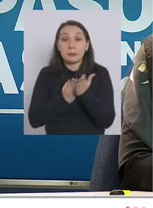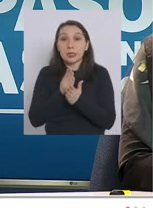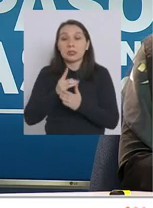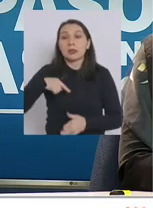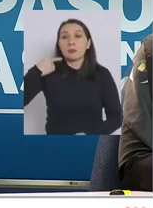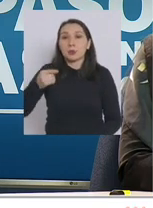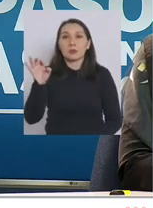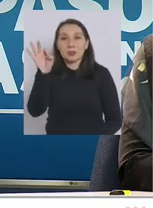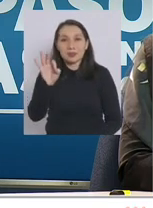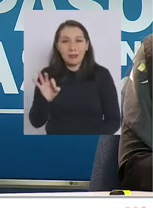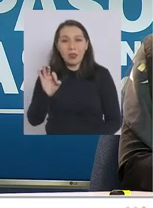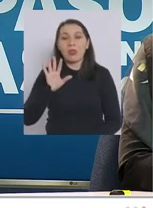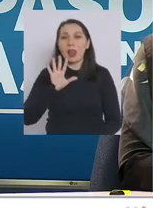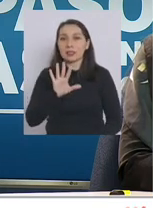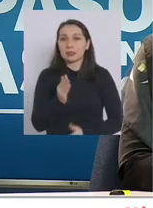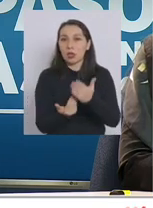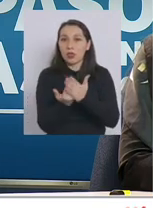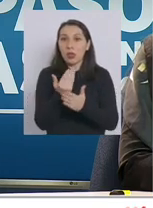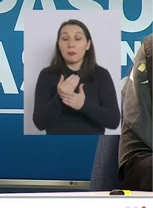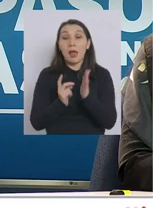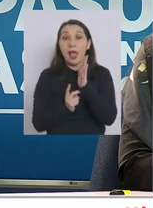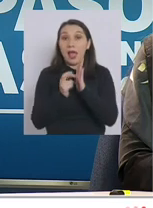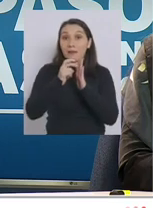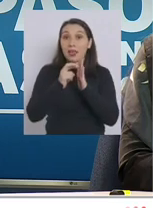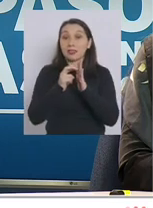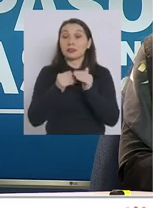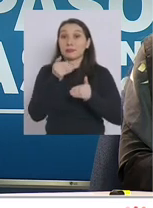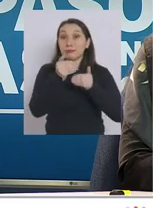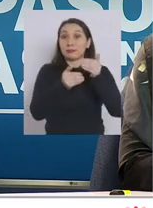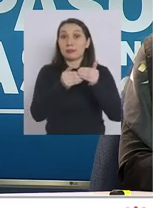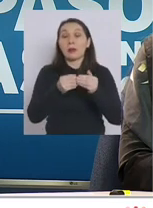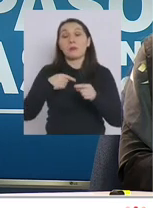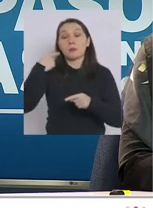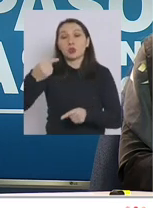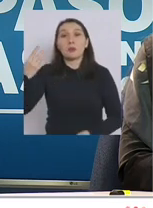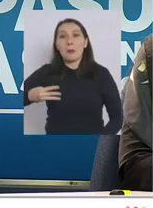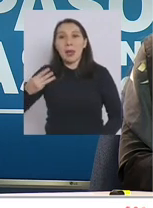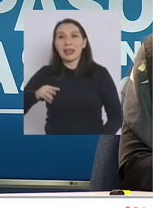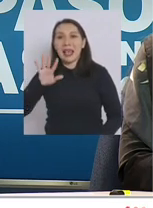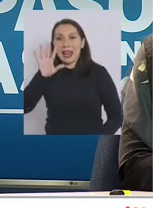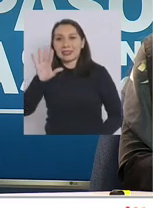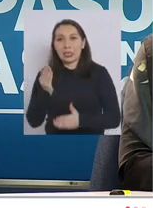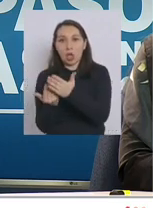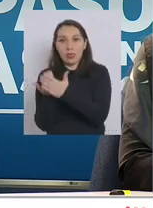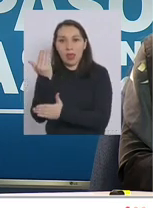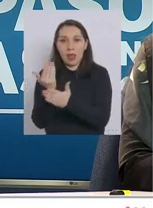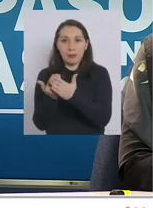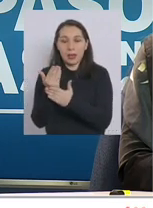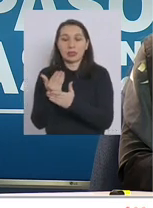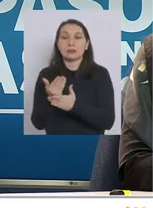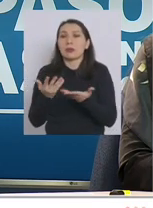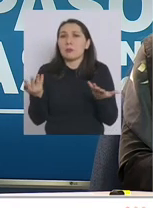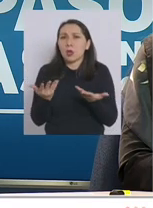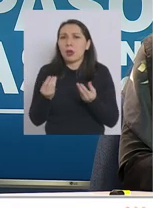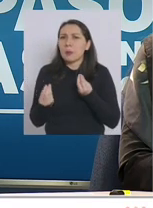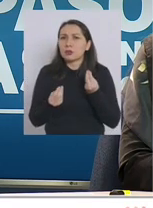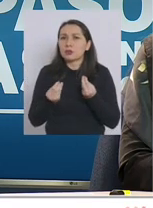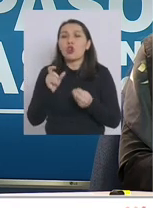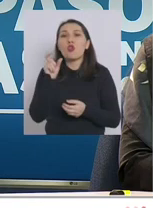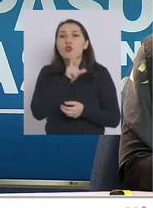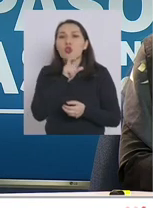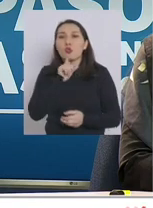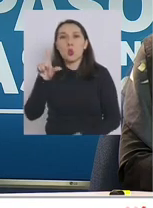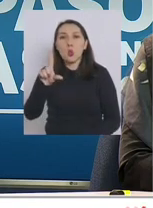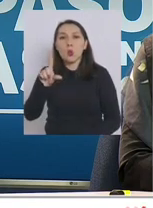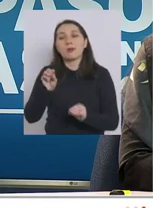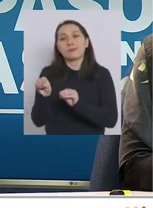del día sábado a las 5 de la mañana y los avances a partir del día martes a las 5 de la mañana, ya que este lunes es feriado.